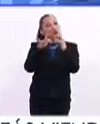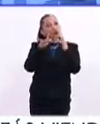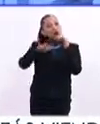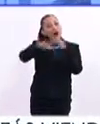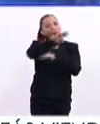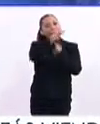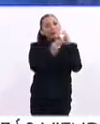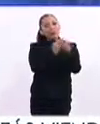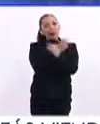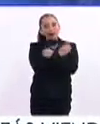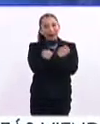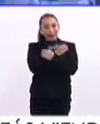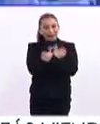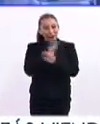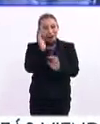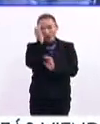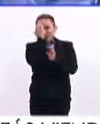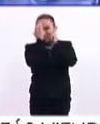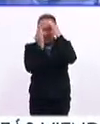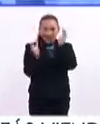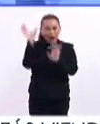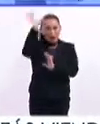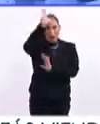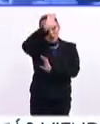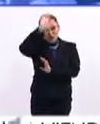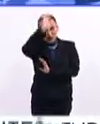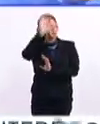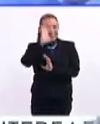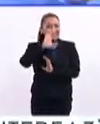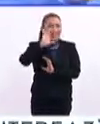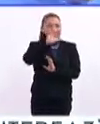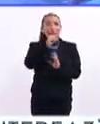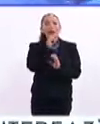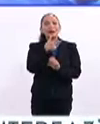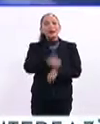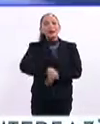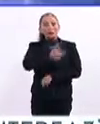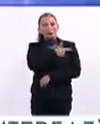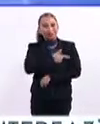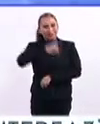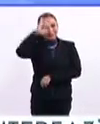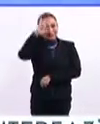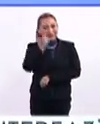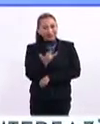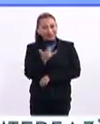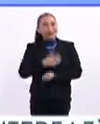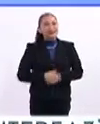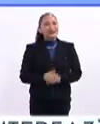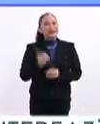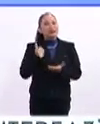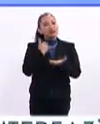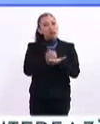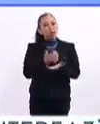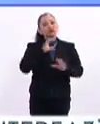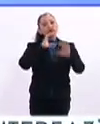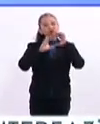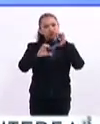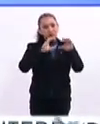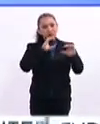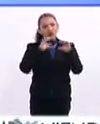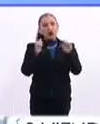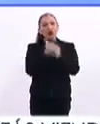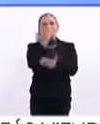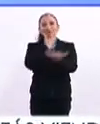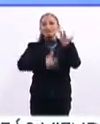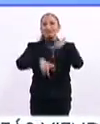con el mundo de la educación, el conocimiento, la cultura, la ciencia. También saludamos con mucho gusto a Griselda Llebra. Ella nos permite comunicarnos